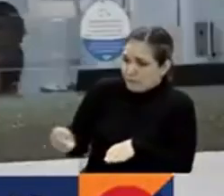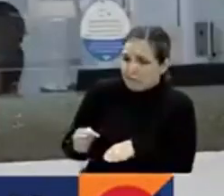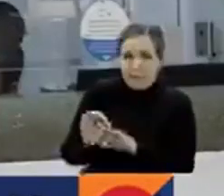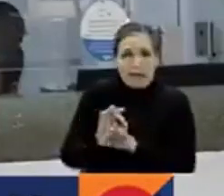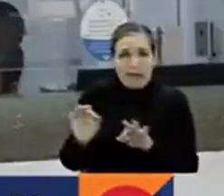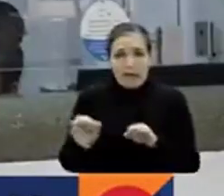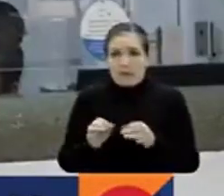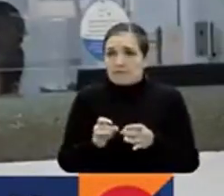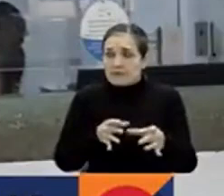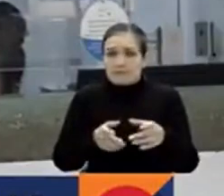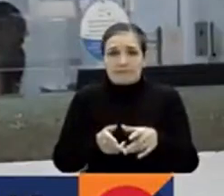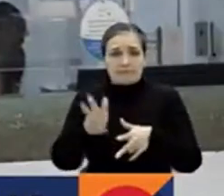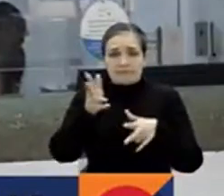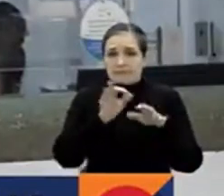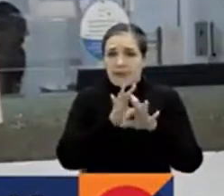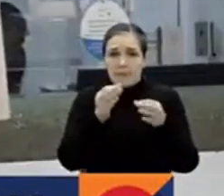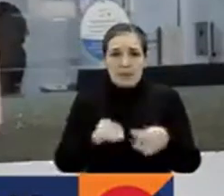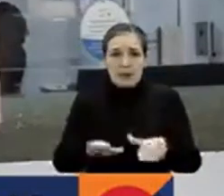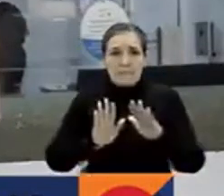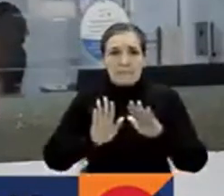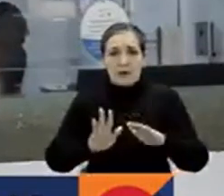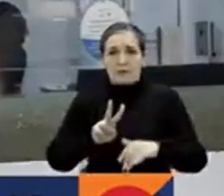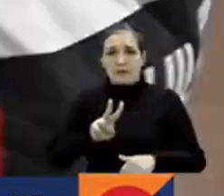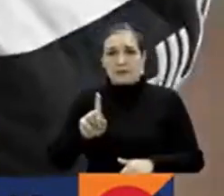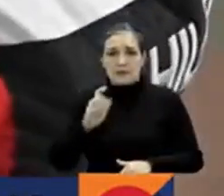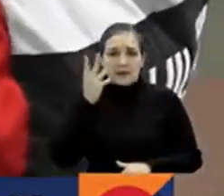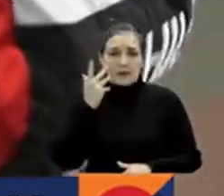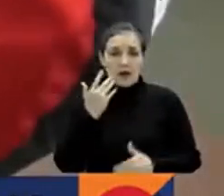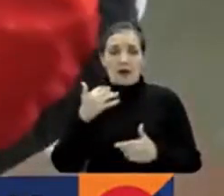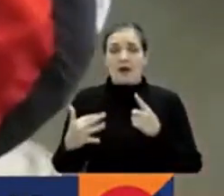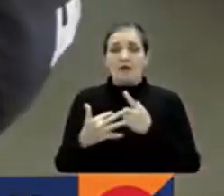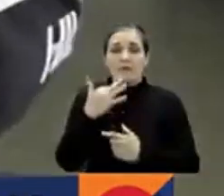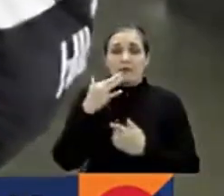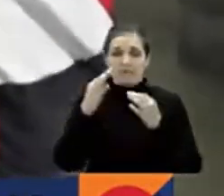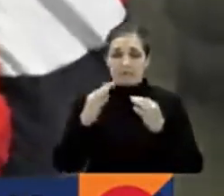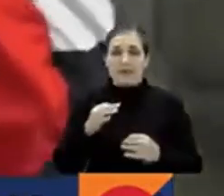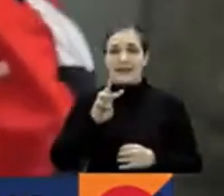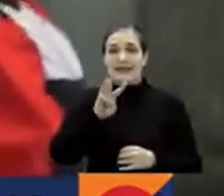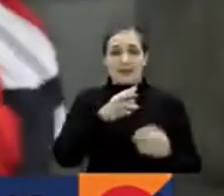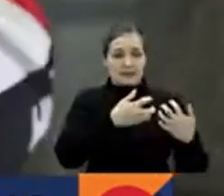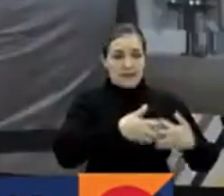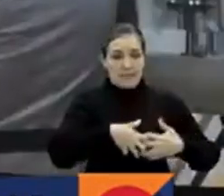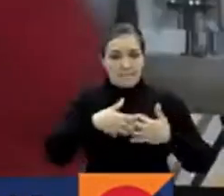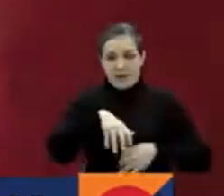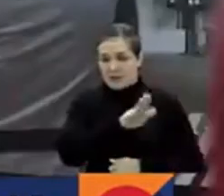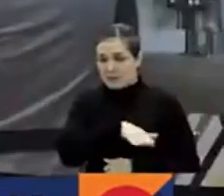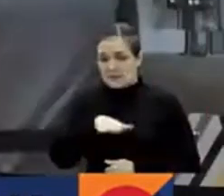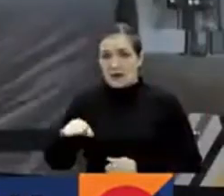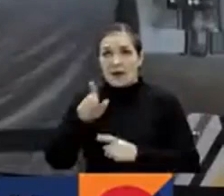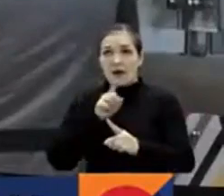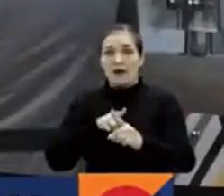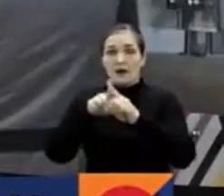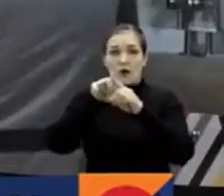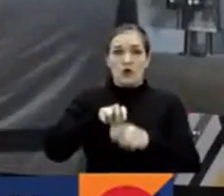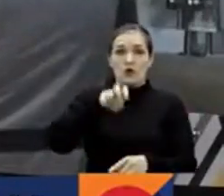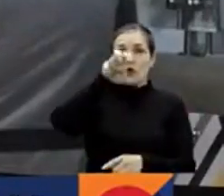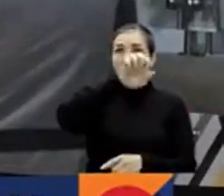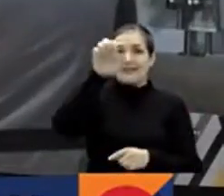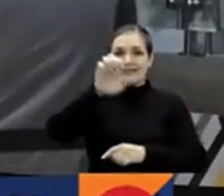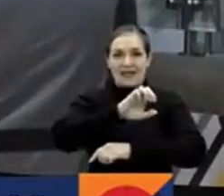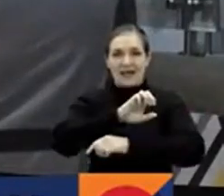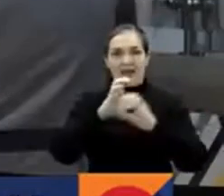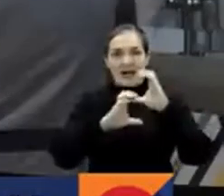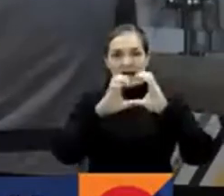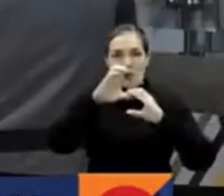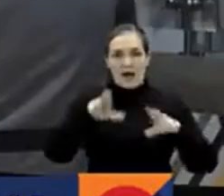paro. Estas afectaciones perjudican en un 90% a las tres empresas que prestan el servicio hacia el nordeste y bajo Cauca, mientras que el